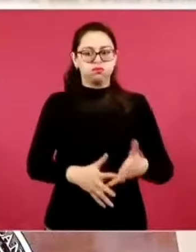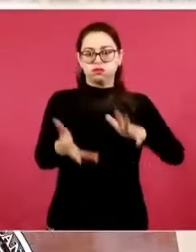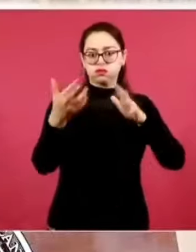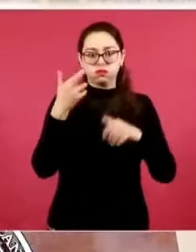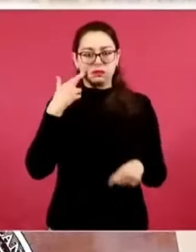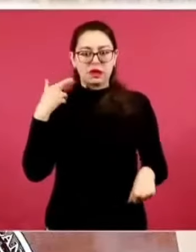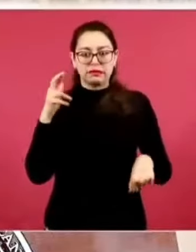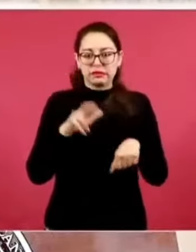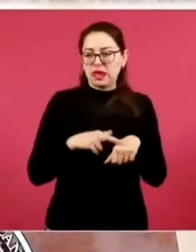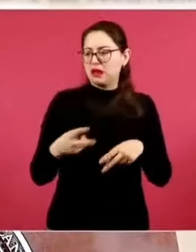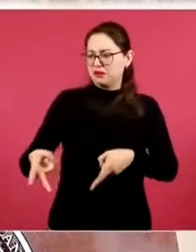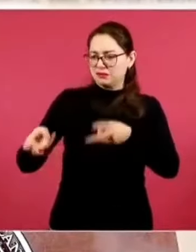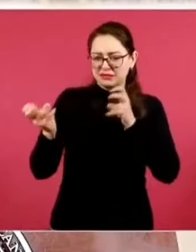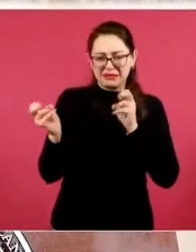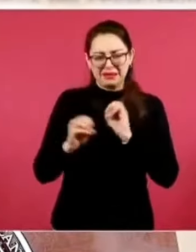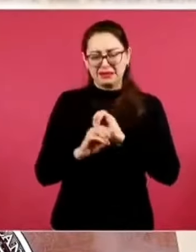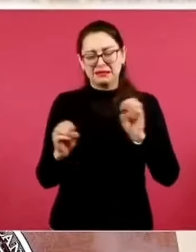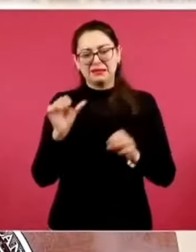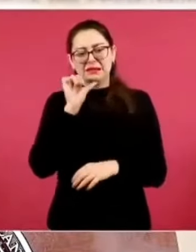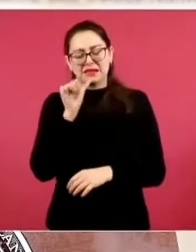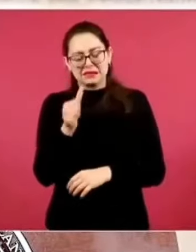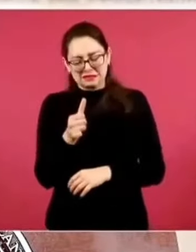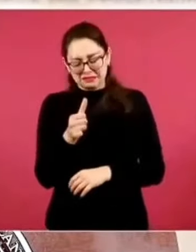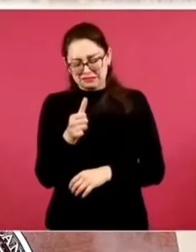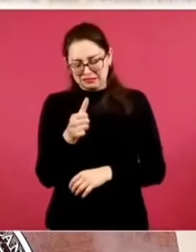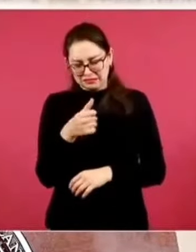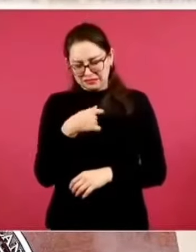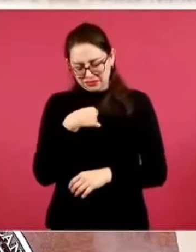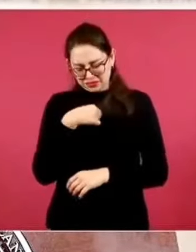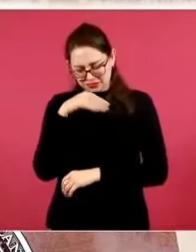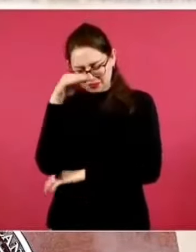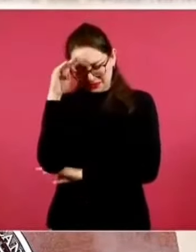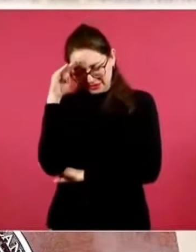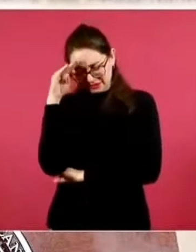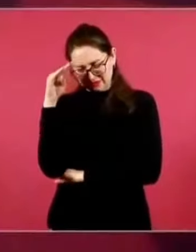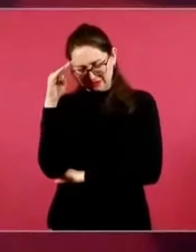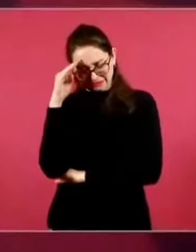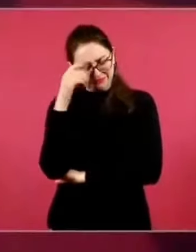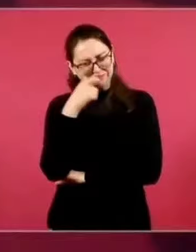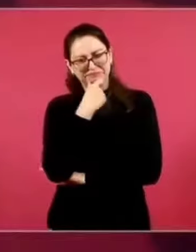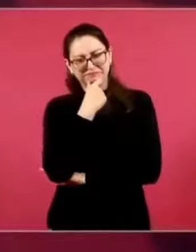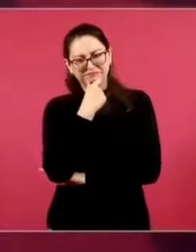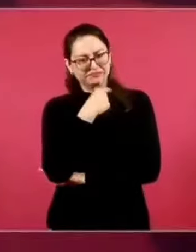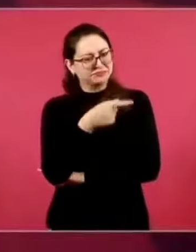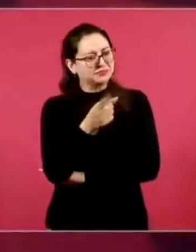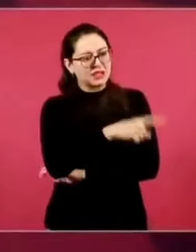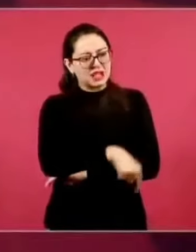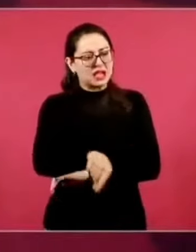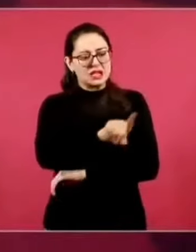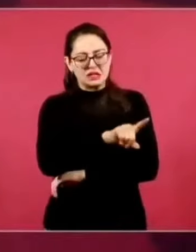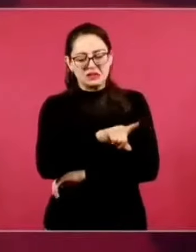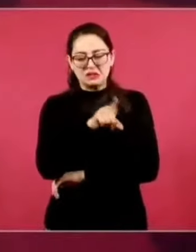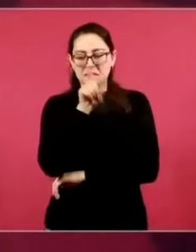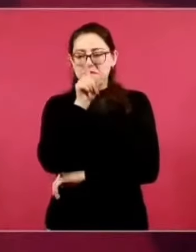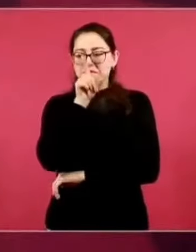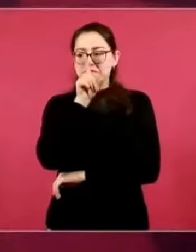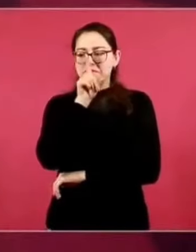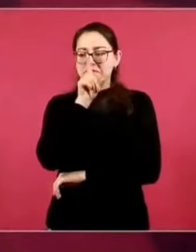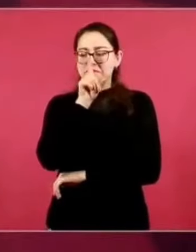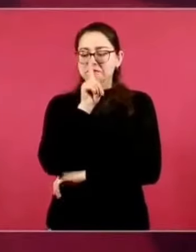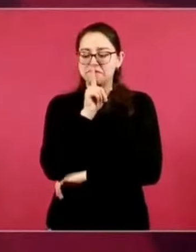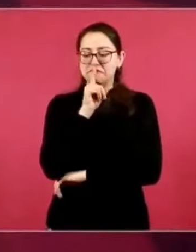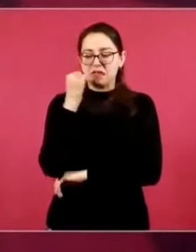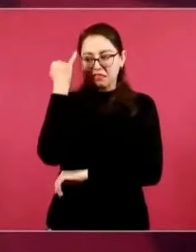conviene preguntarnos, ¿cuál es la intención de estos medios de consignar una mentira, en vez de